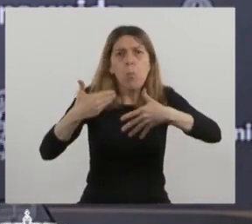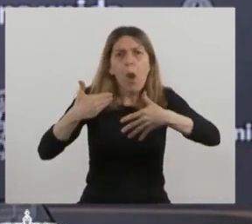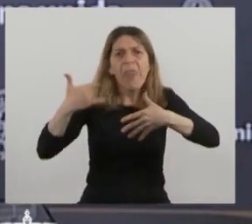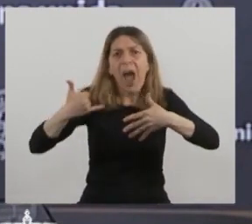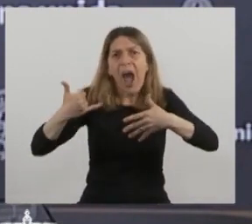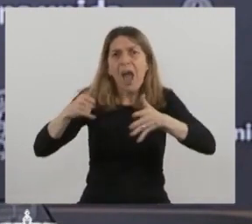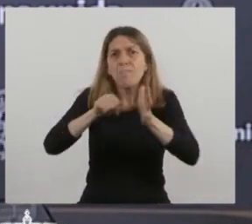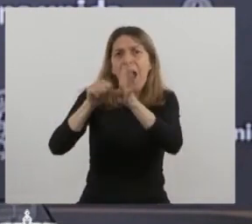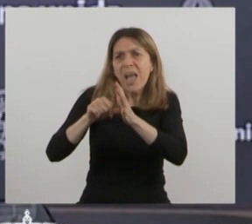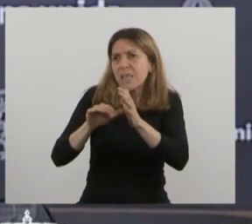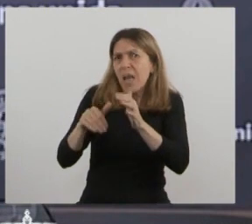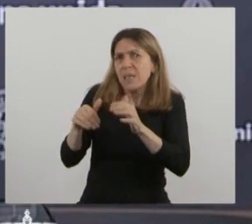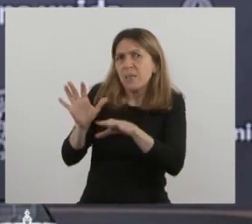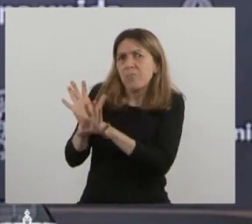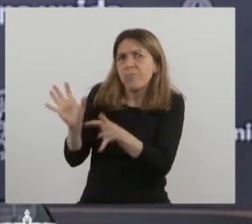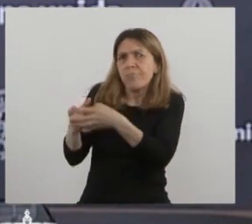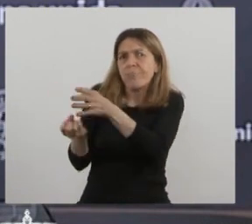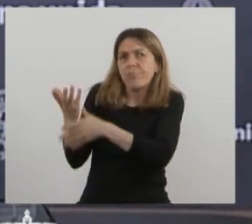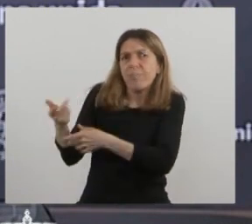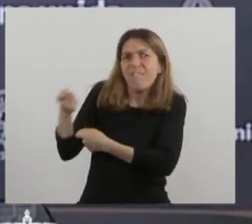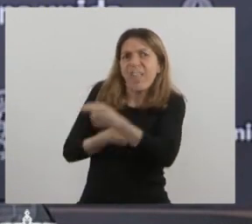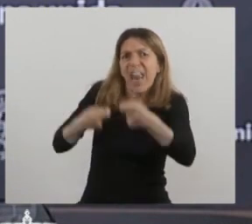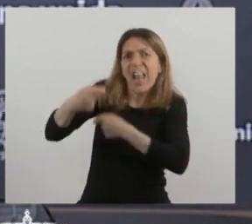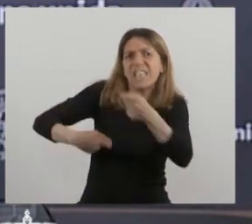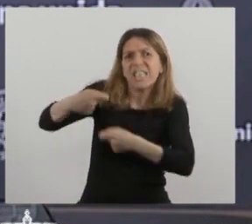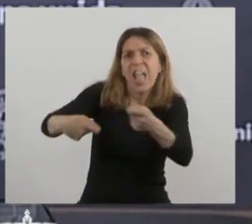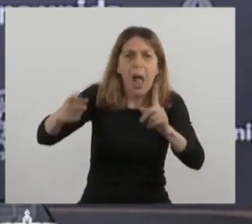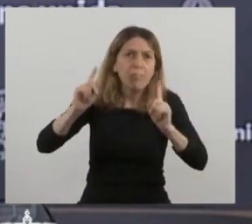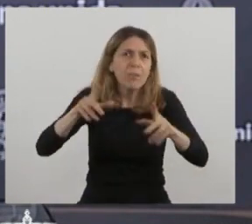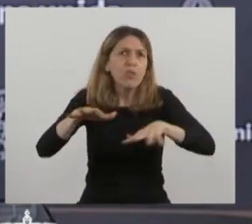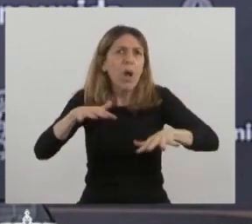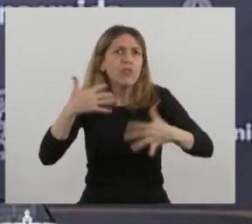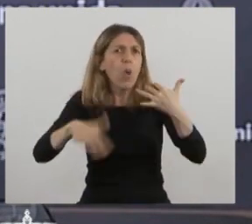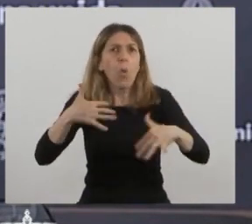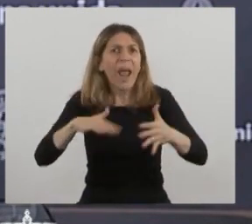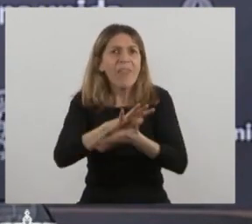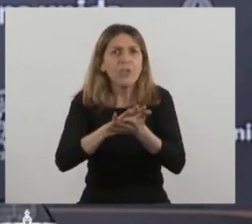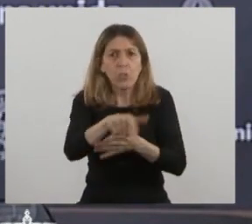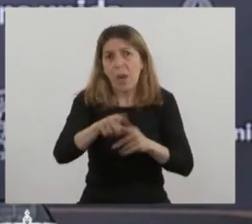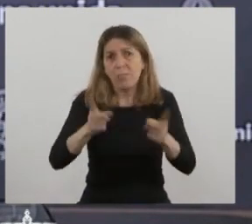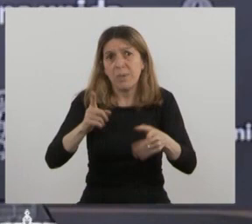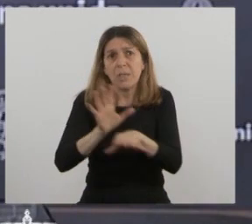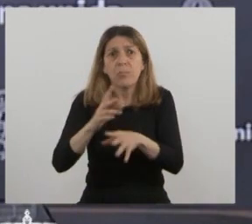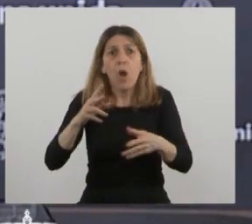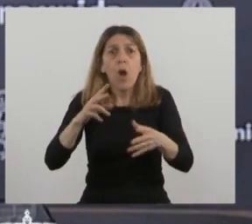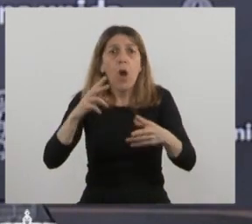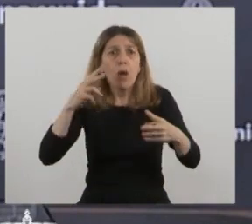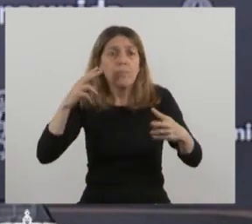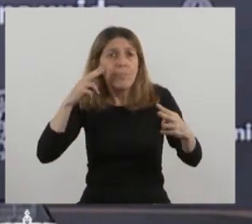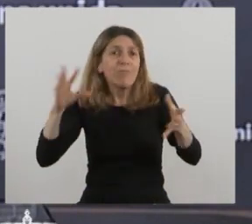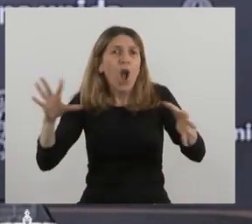externo. En una emergencia como la que hoy vivimos. Debemos repensar la arquitectura financiera internacional para abordar